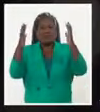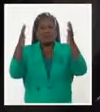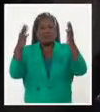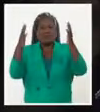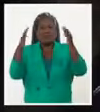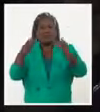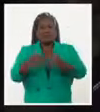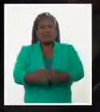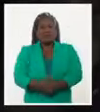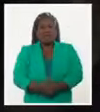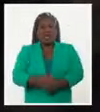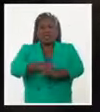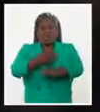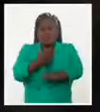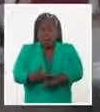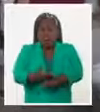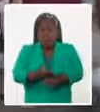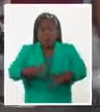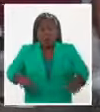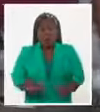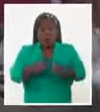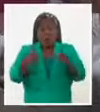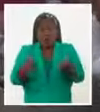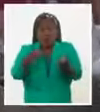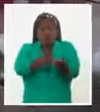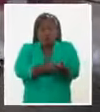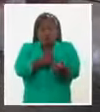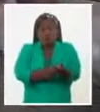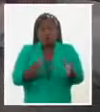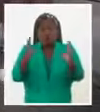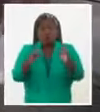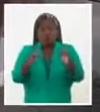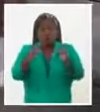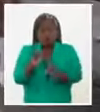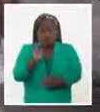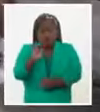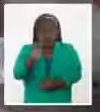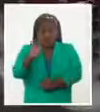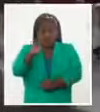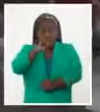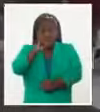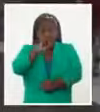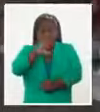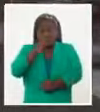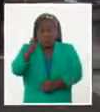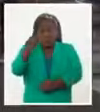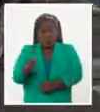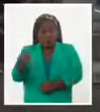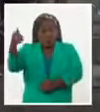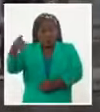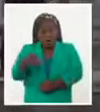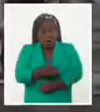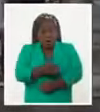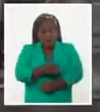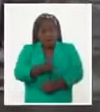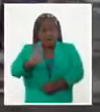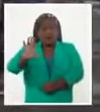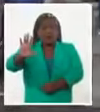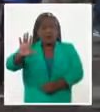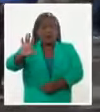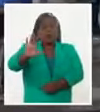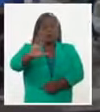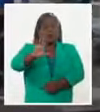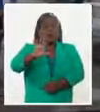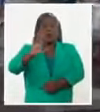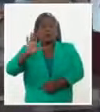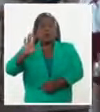Y luego del homenaje, la tradición de cada noche del 15 de noviembre, en la que todo el que llega al templete pide, en sus tres vueltas a